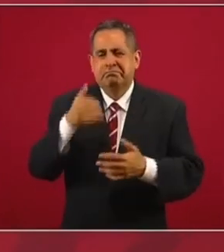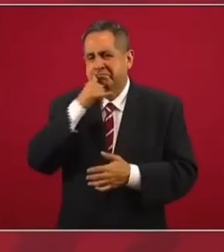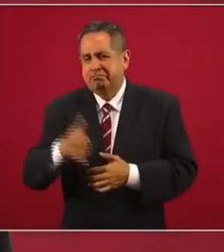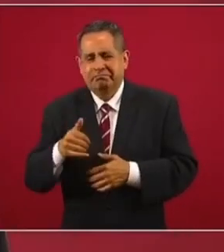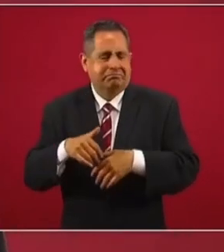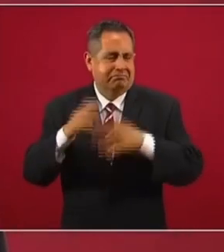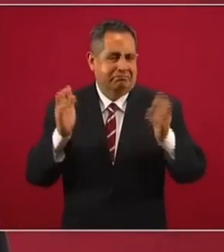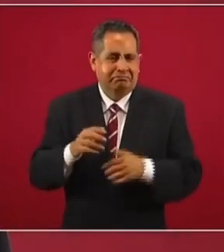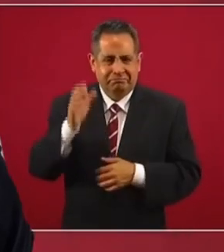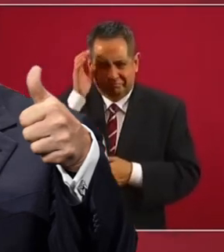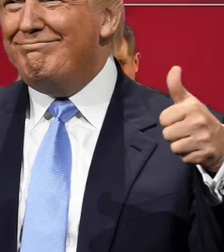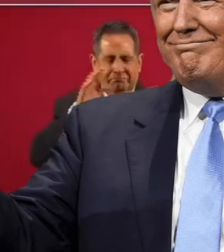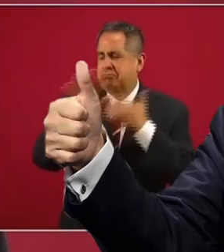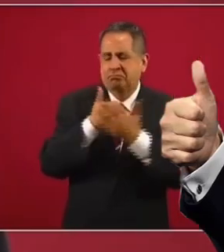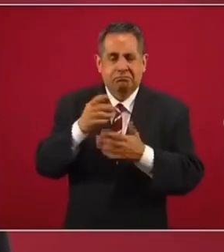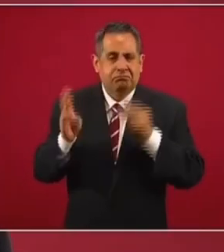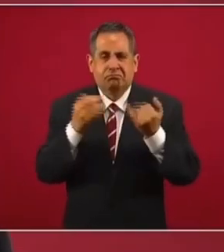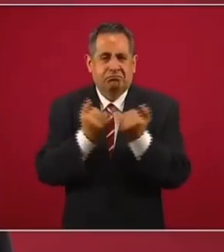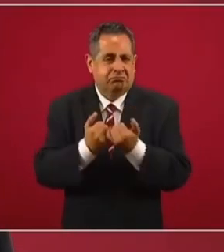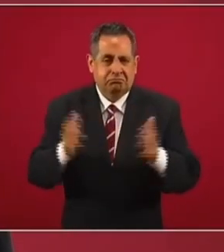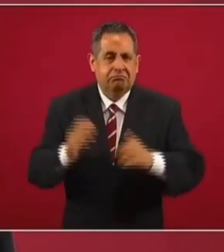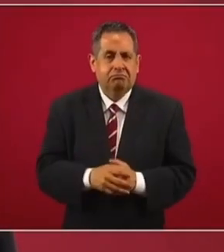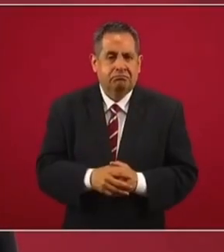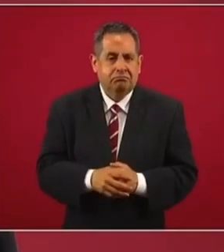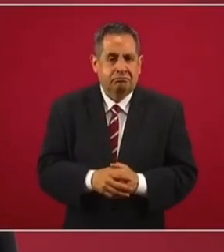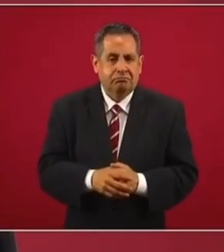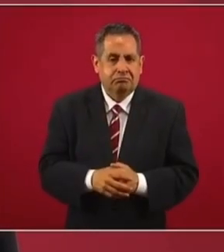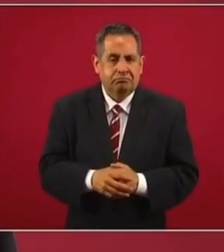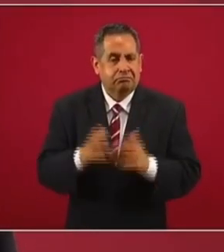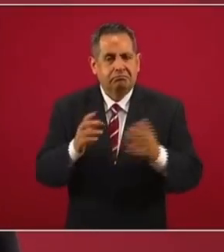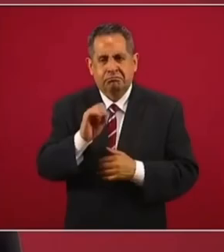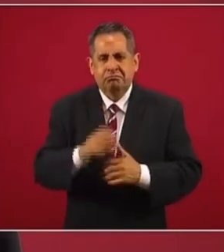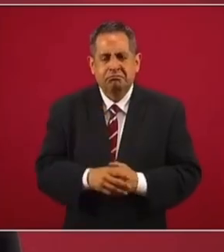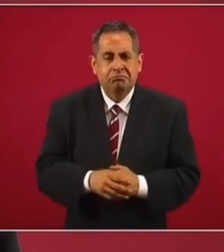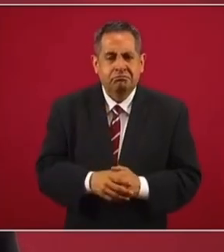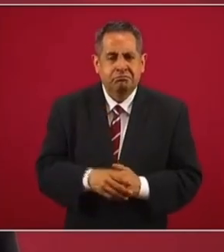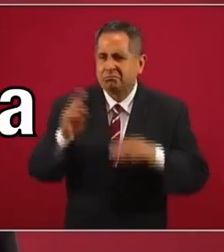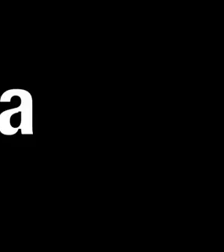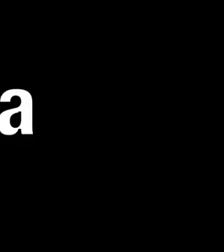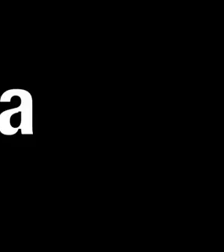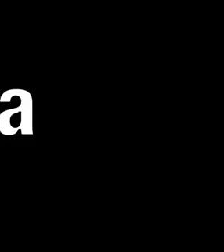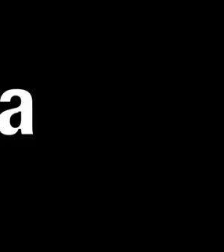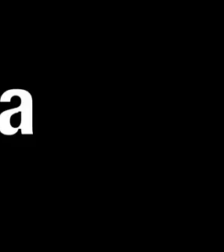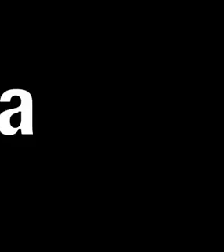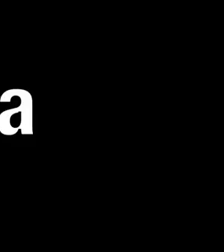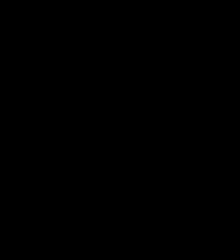Italia, en China, en cualquier parte. Bueno, sí, en todas las.